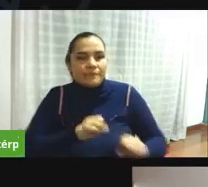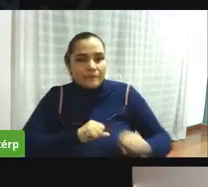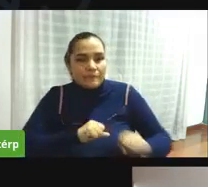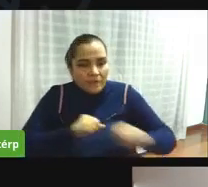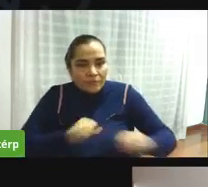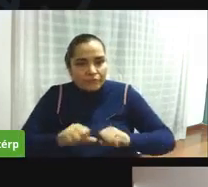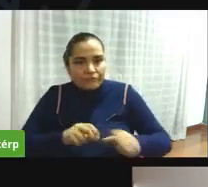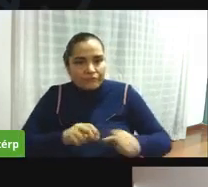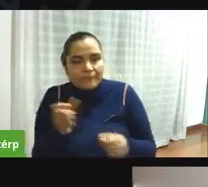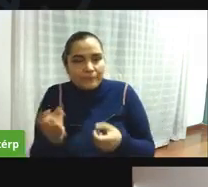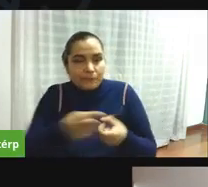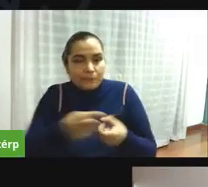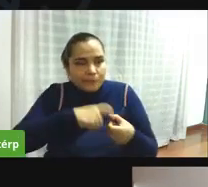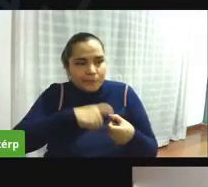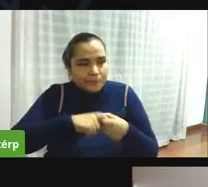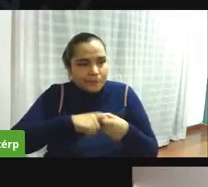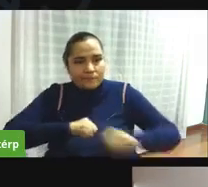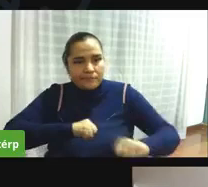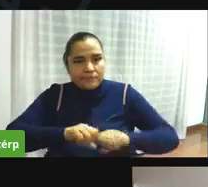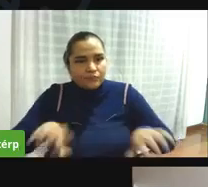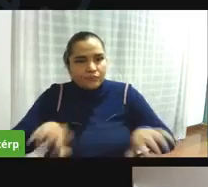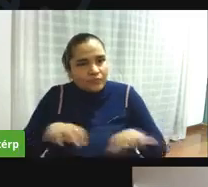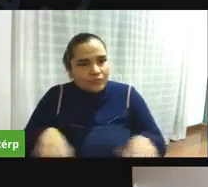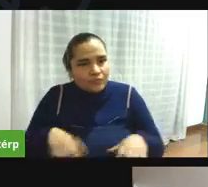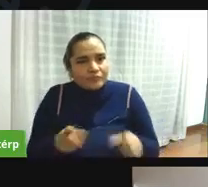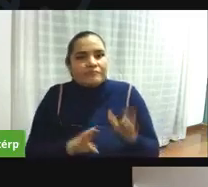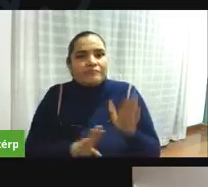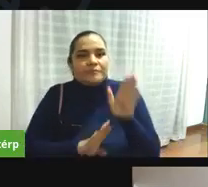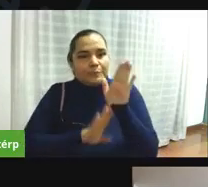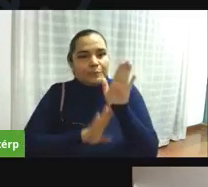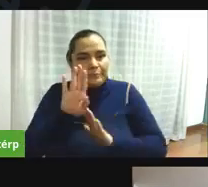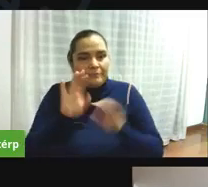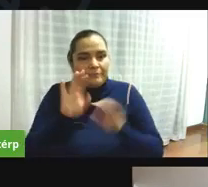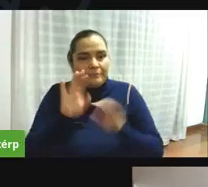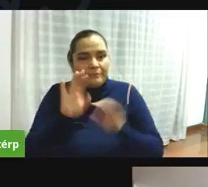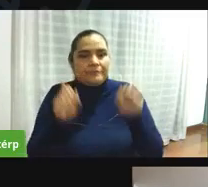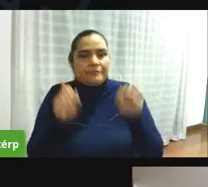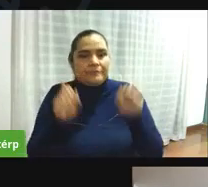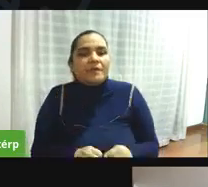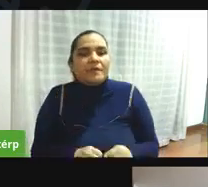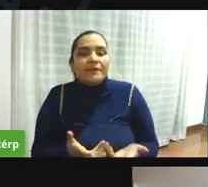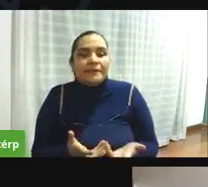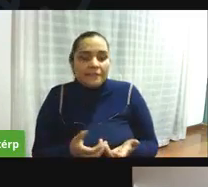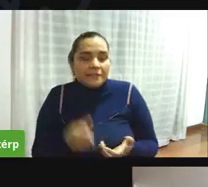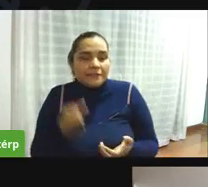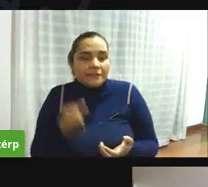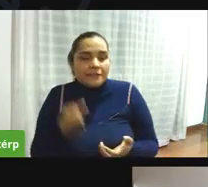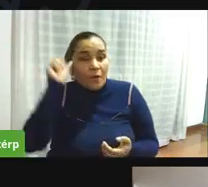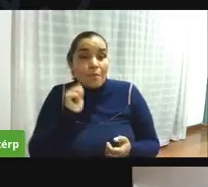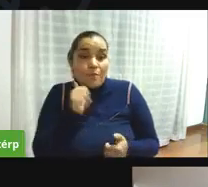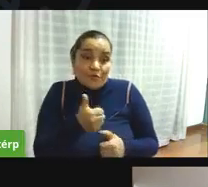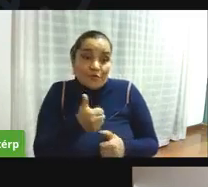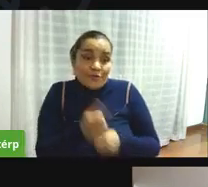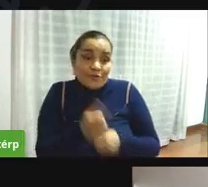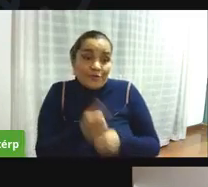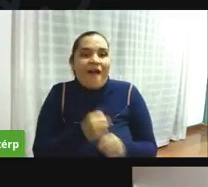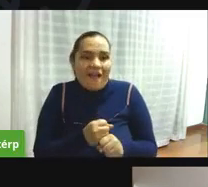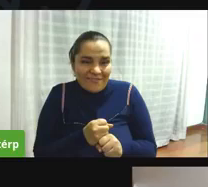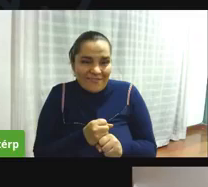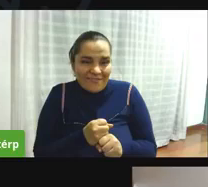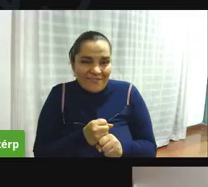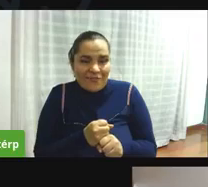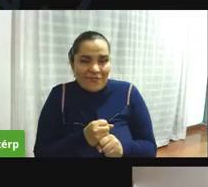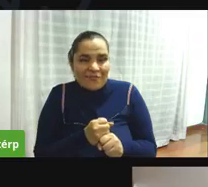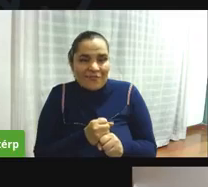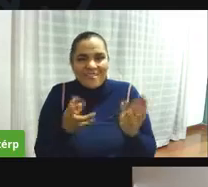también digamos que alimentado y construido y en unas discusiones que se van a dar el otro año en la reforma de la ley comunal o sea los comunales